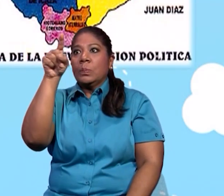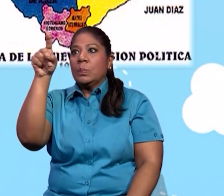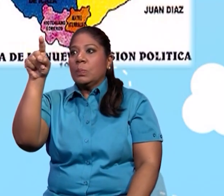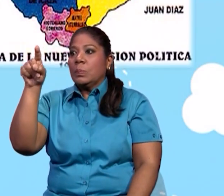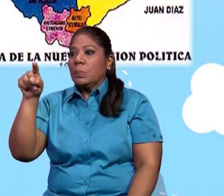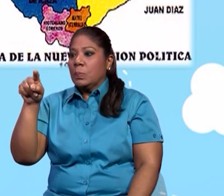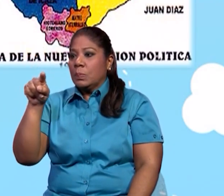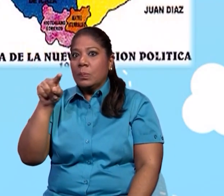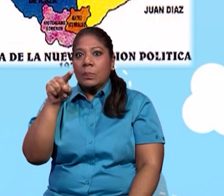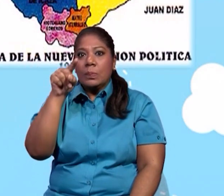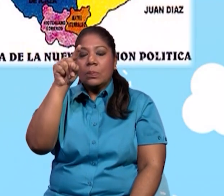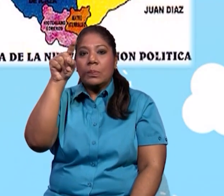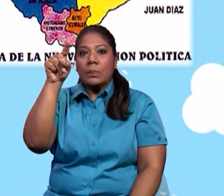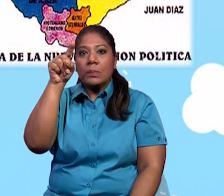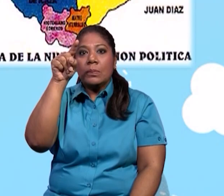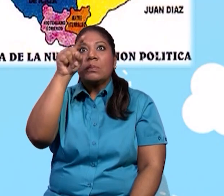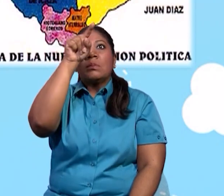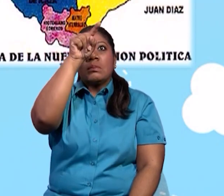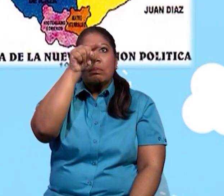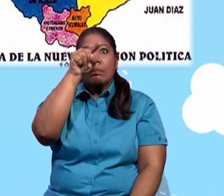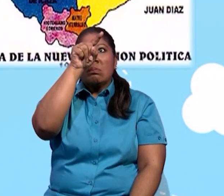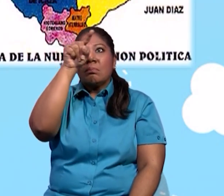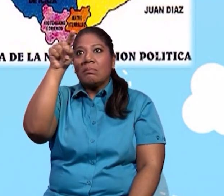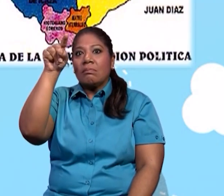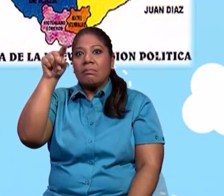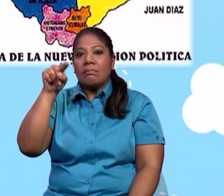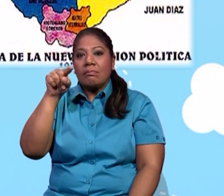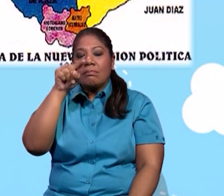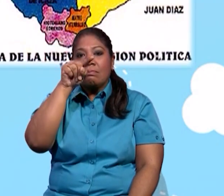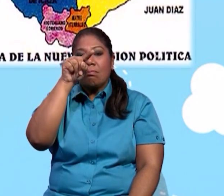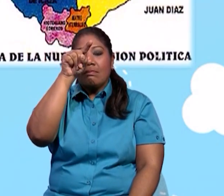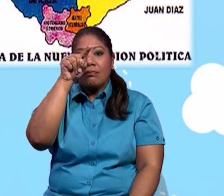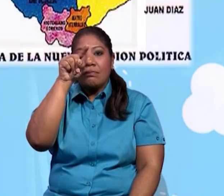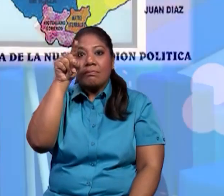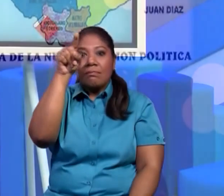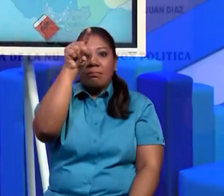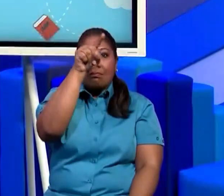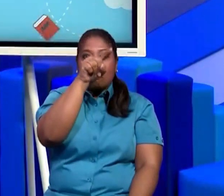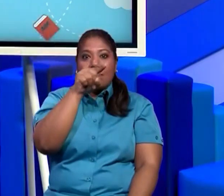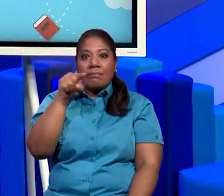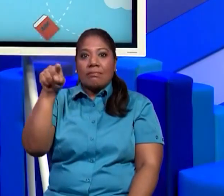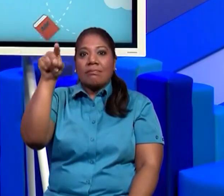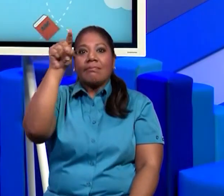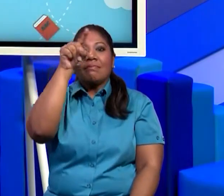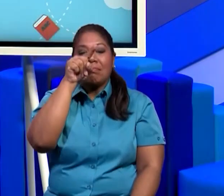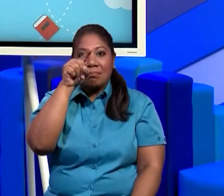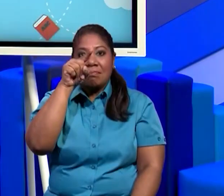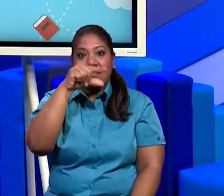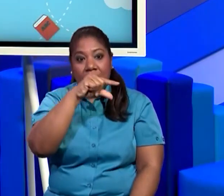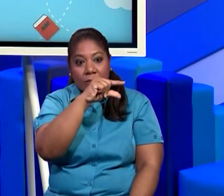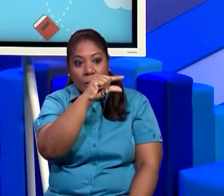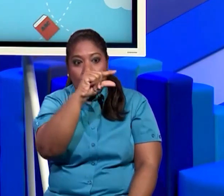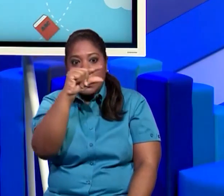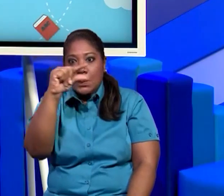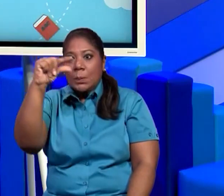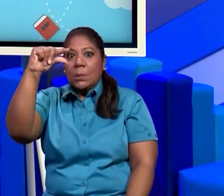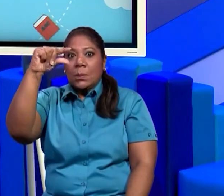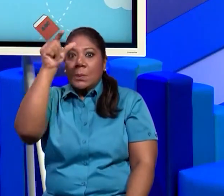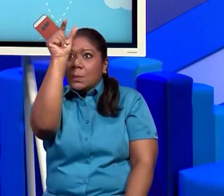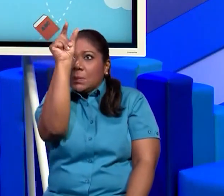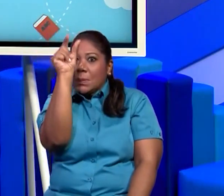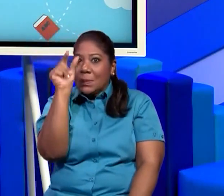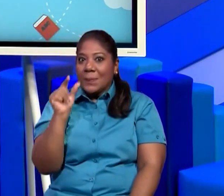alargada, cuadrada o redonda. Aquí observamos en la imagen el